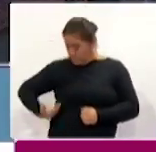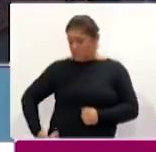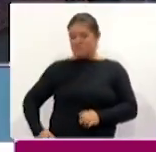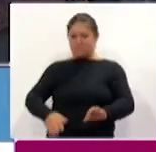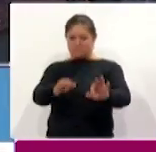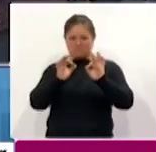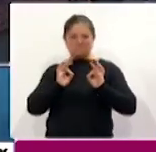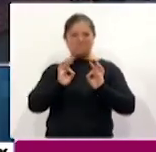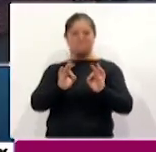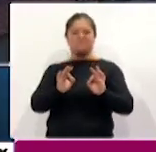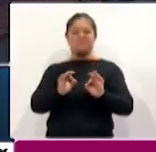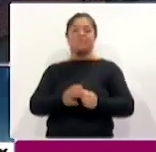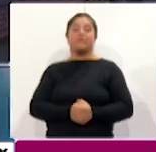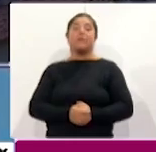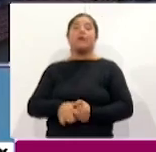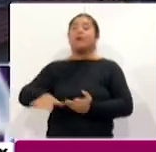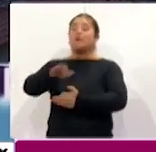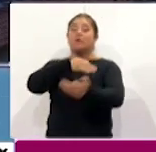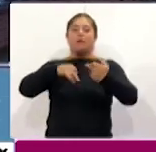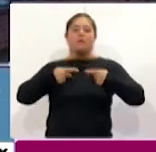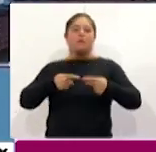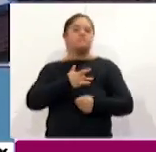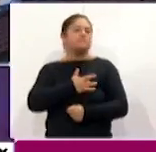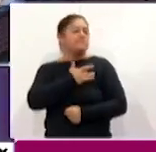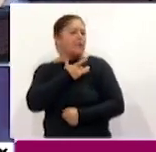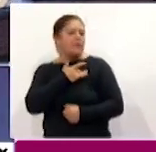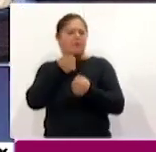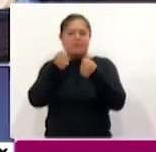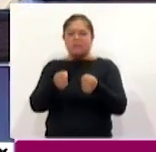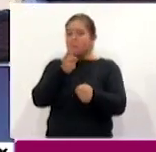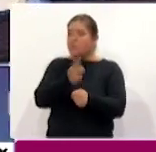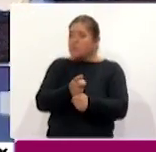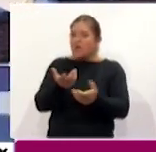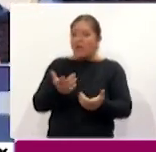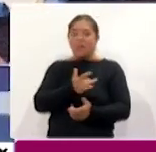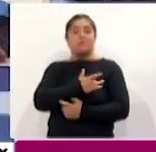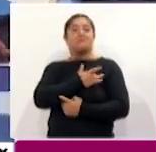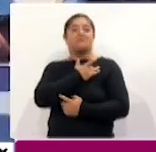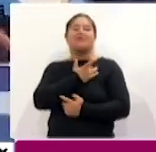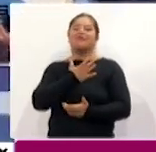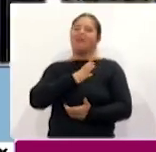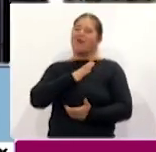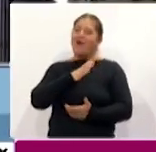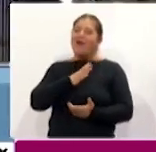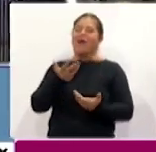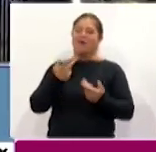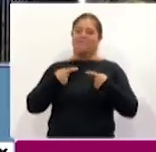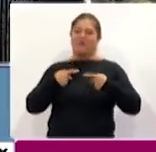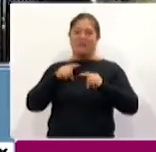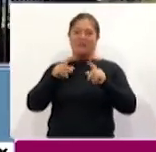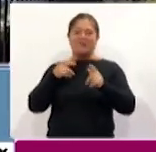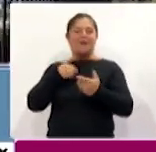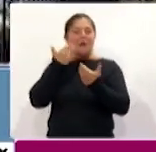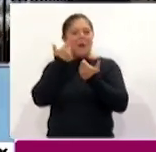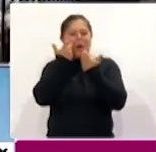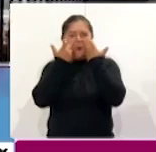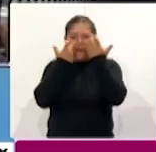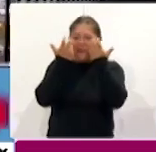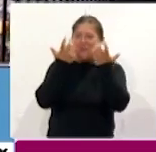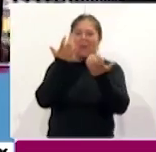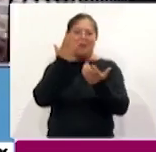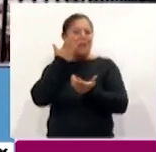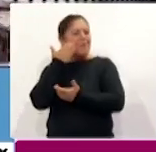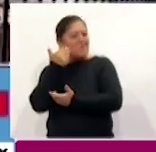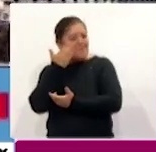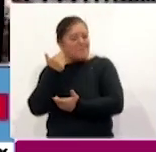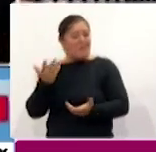gente siente la seguridad, la gente siente la cordialidad de los tlaxcaltecas, la anfitrionía,